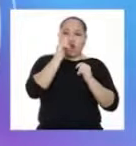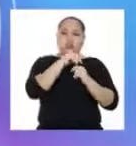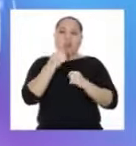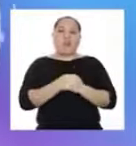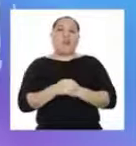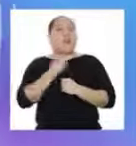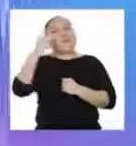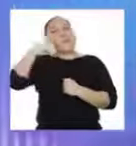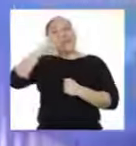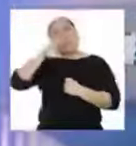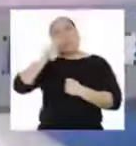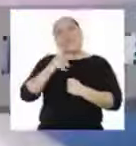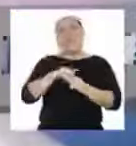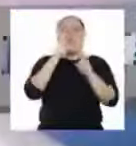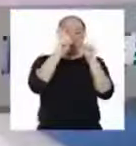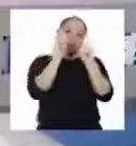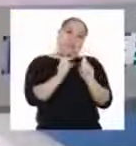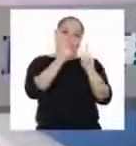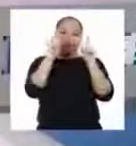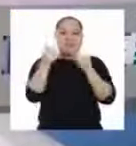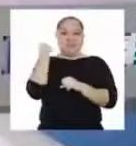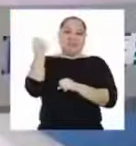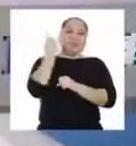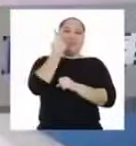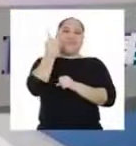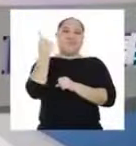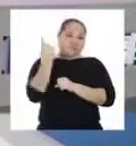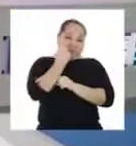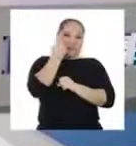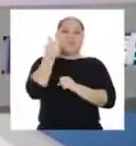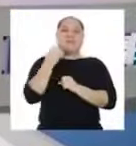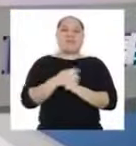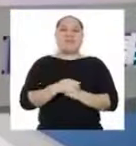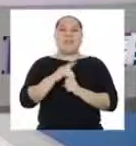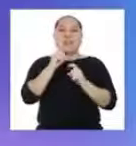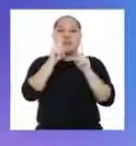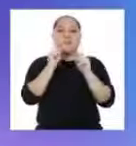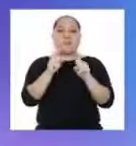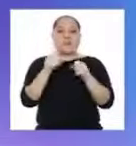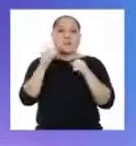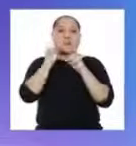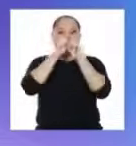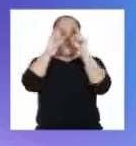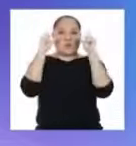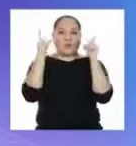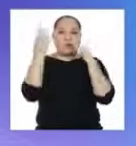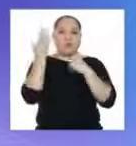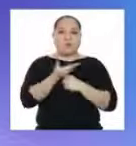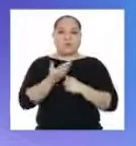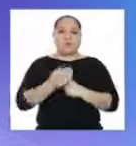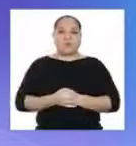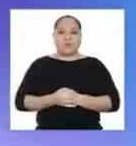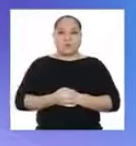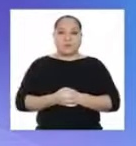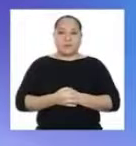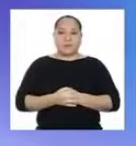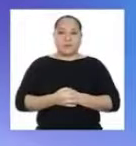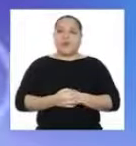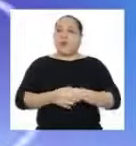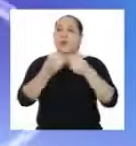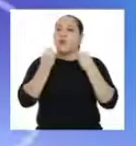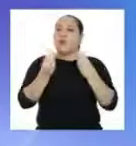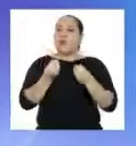aplicaciones. ¡Makabot tiene una pregunta sorpresa! La pregunta sorpresa es la